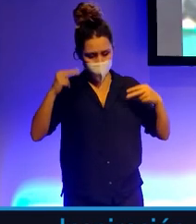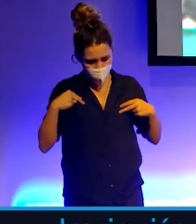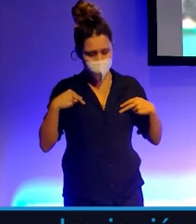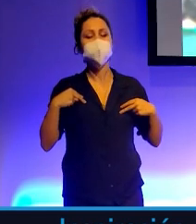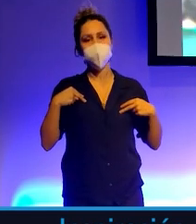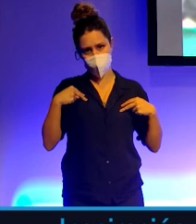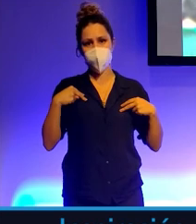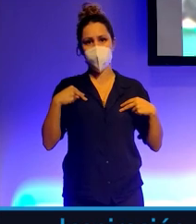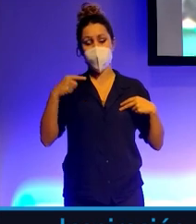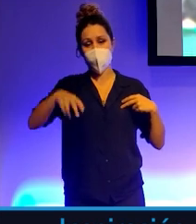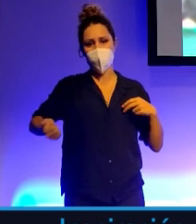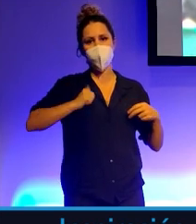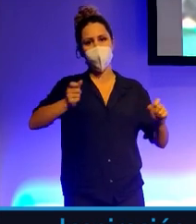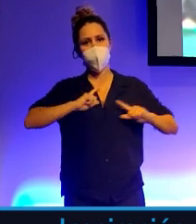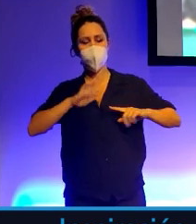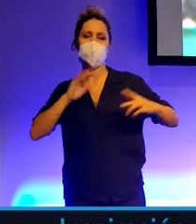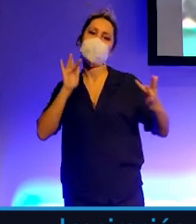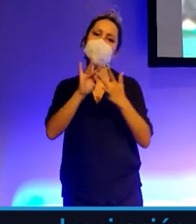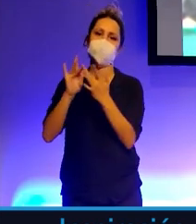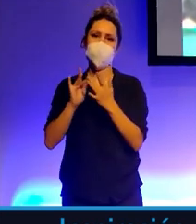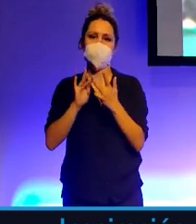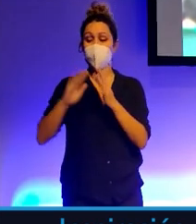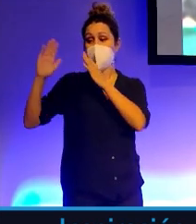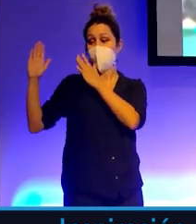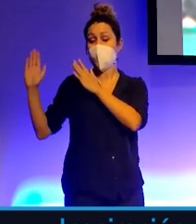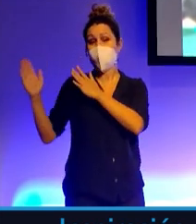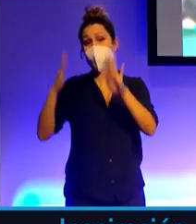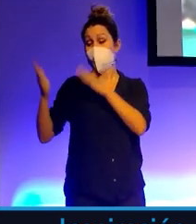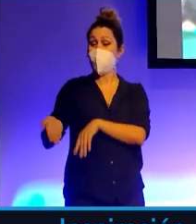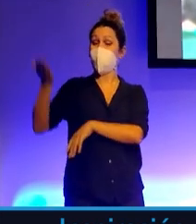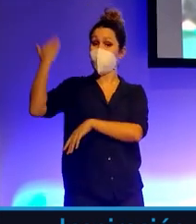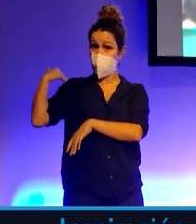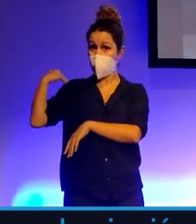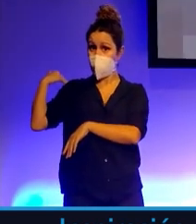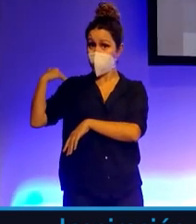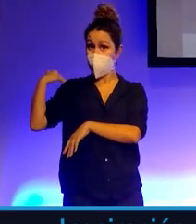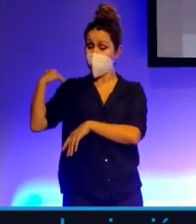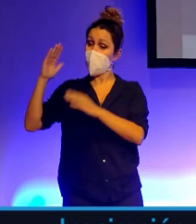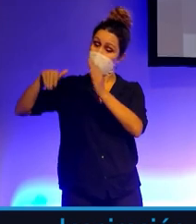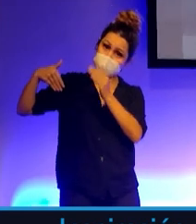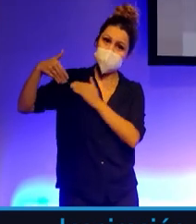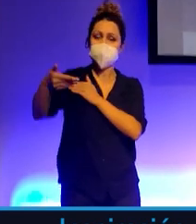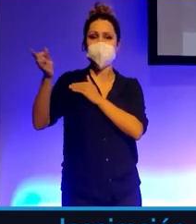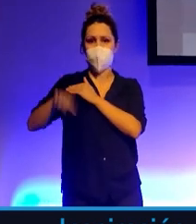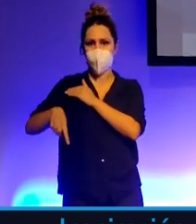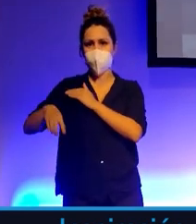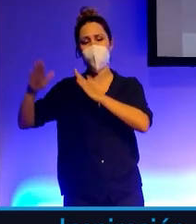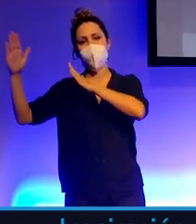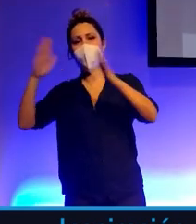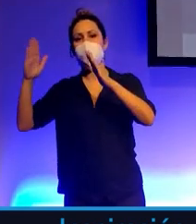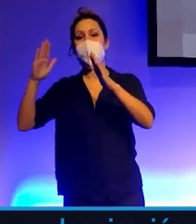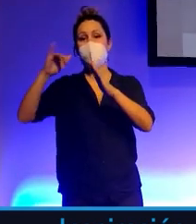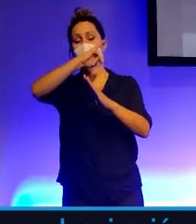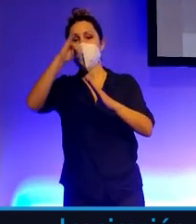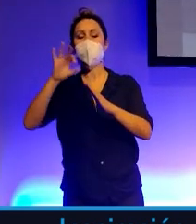oportunidades de conectar, no solamente con las viejas generaciones, sino con las generaciones que vienen atrás. Ya ni siquiera los millennials, los Z, que